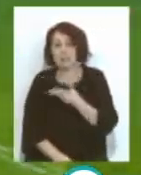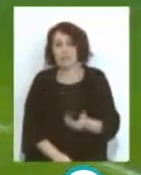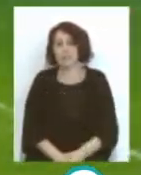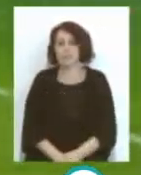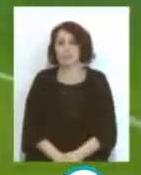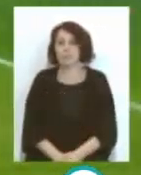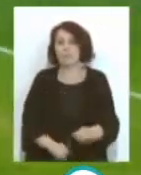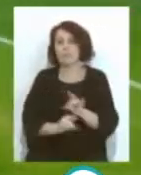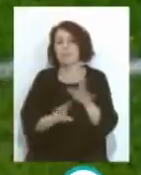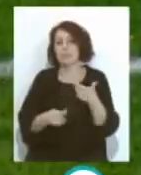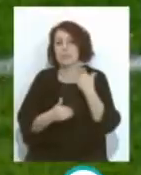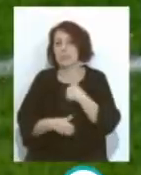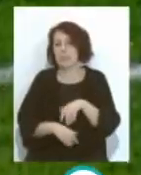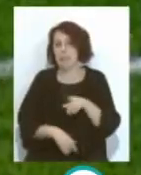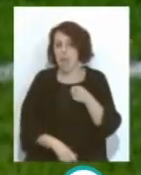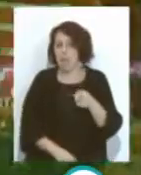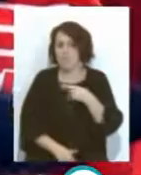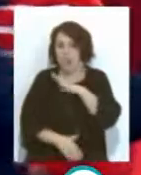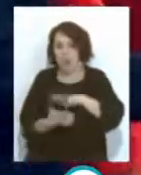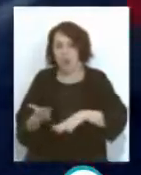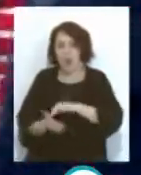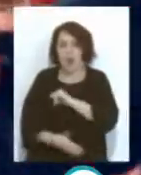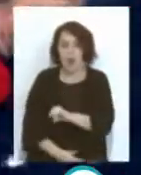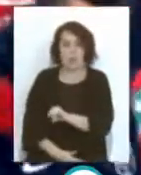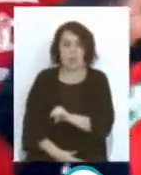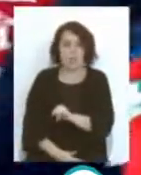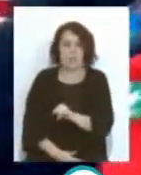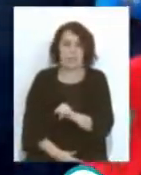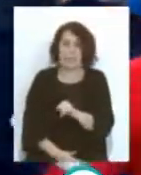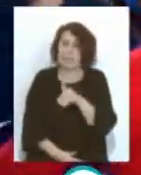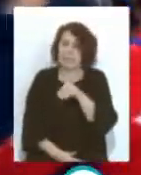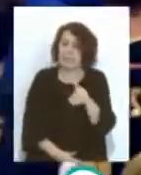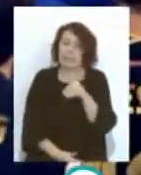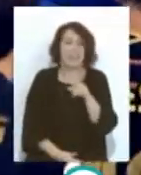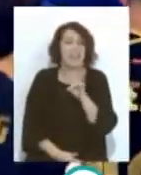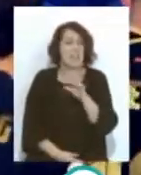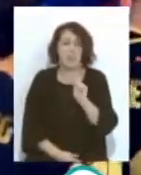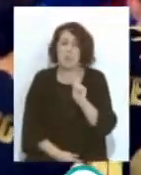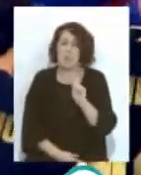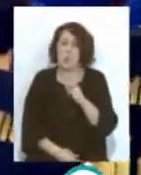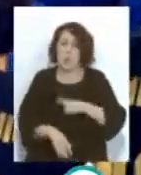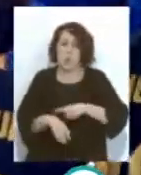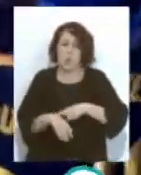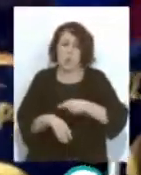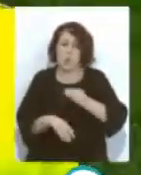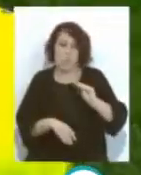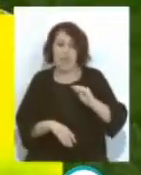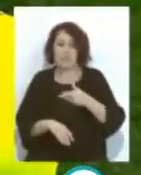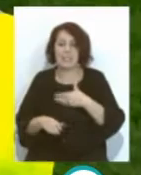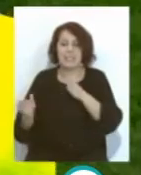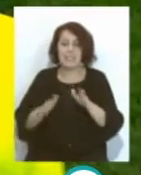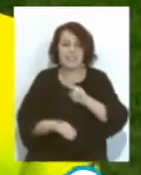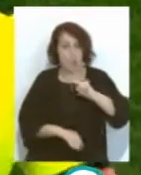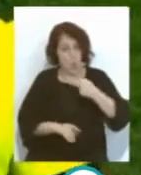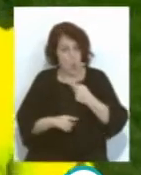claro Pero ya Se encontró Con un Barcelona Que quedaban Los últimos 15 minutos De la prórroga La segunda parte De